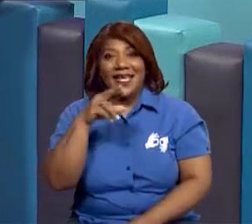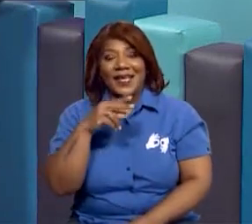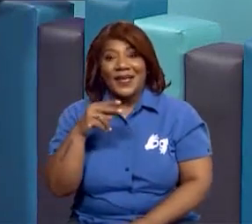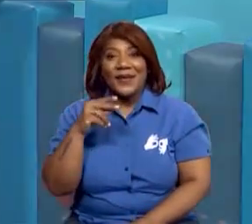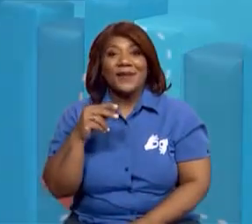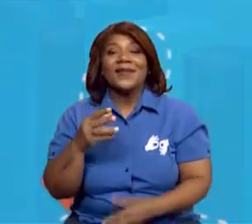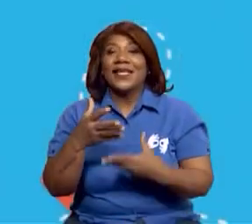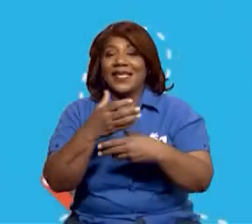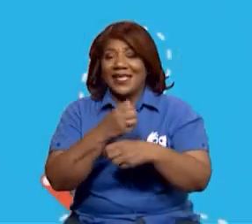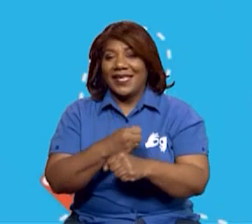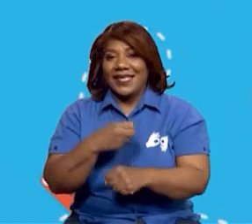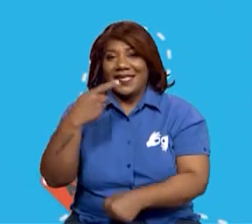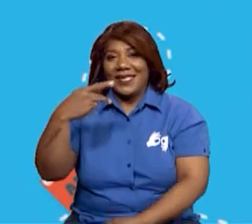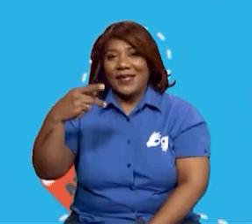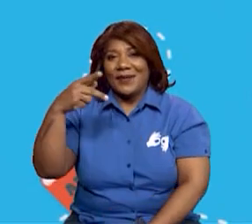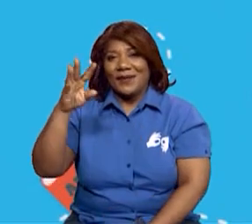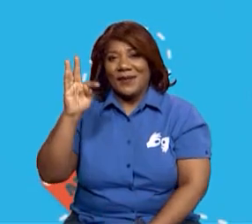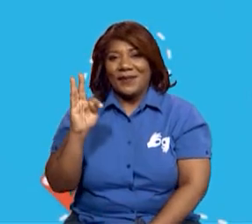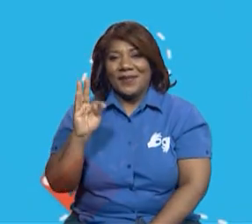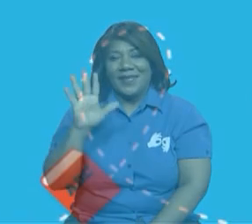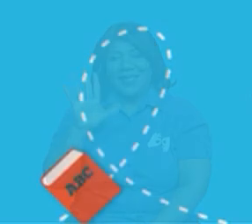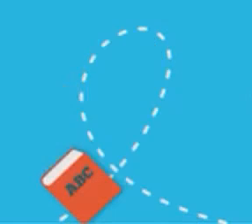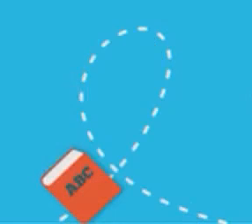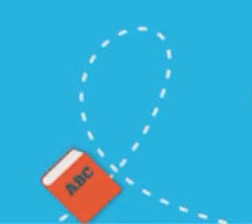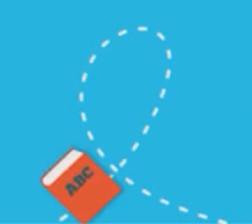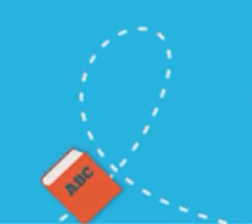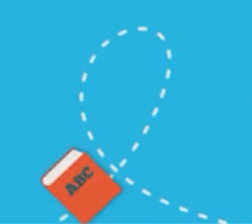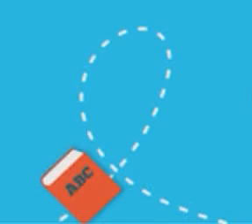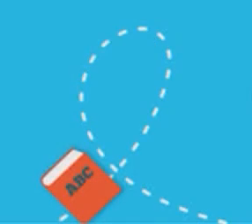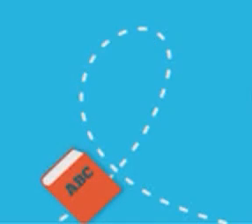Vázquez, que es la encargada de hacer nuestro PPT.